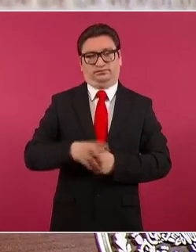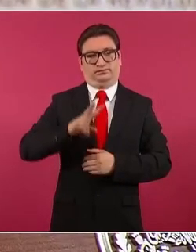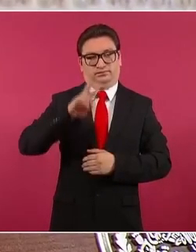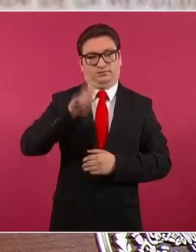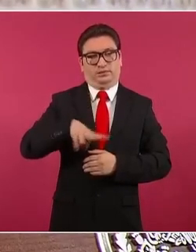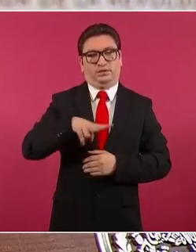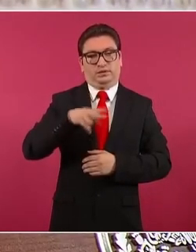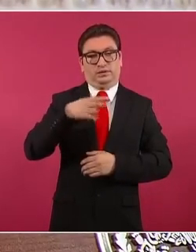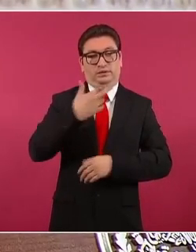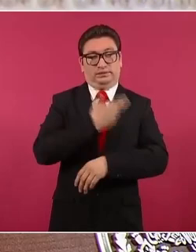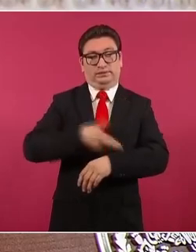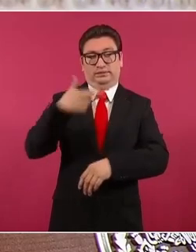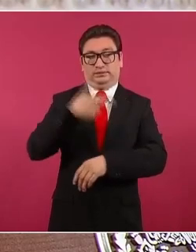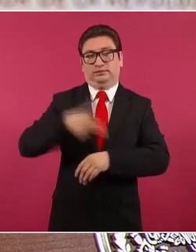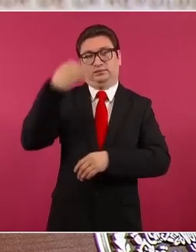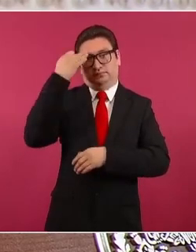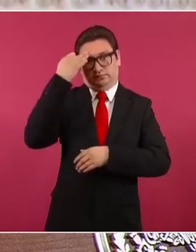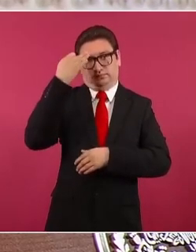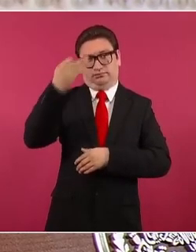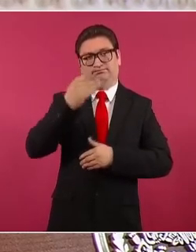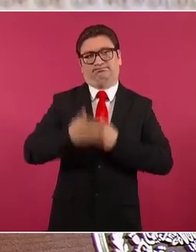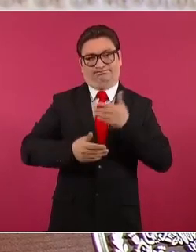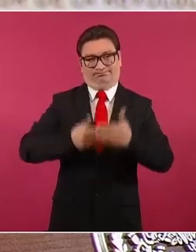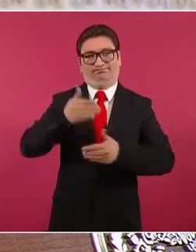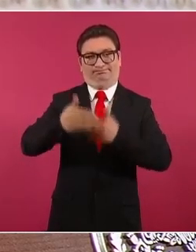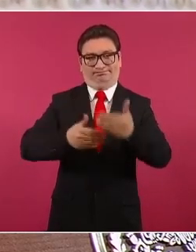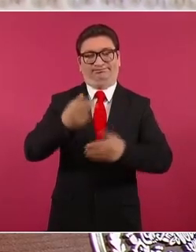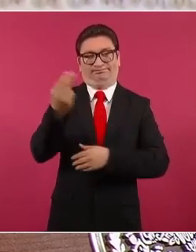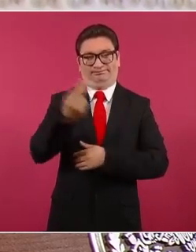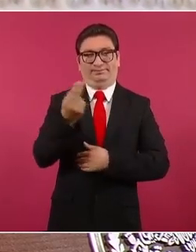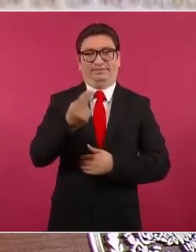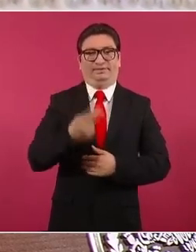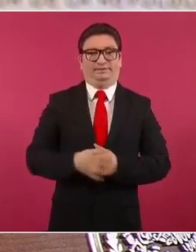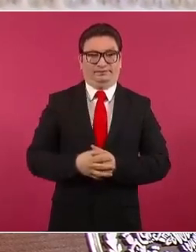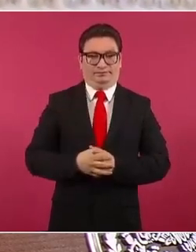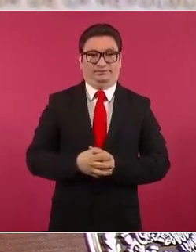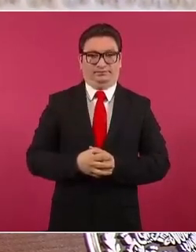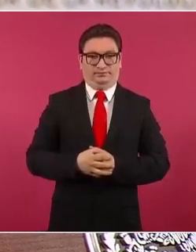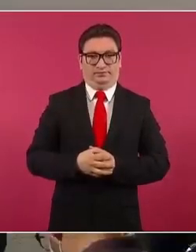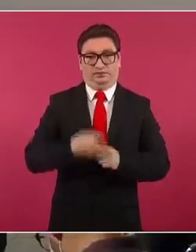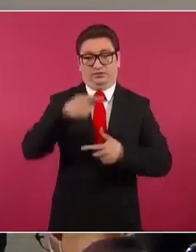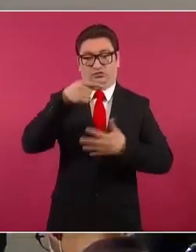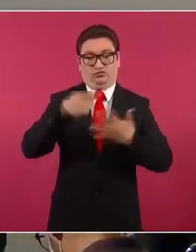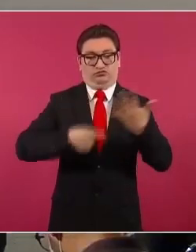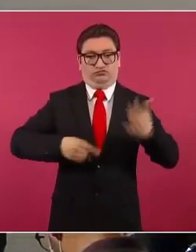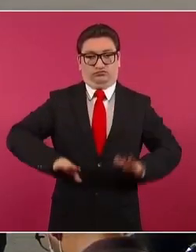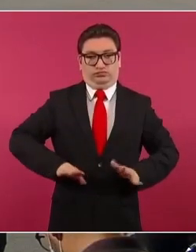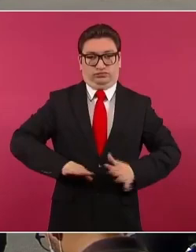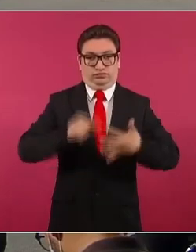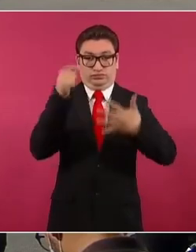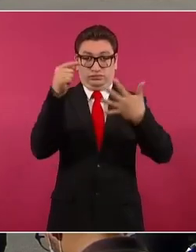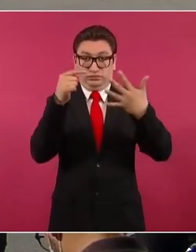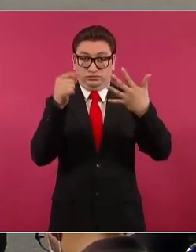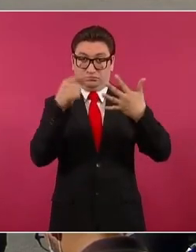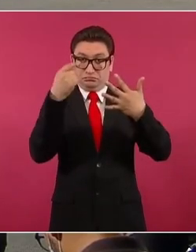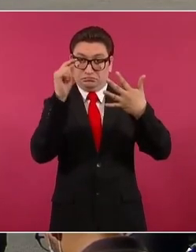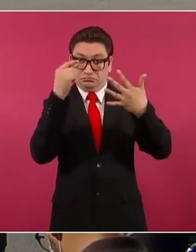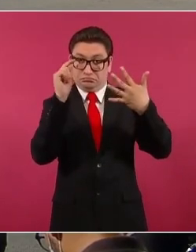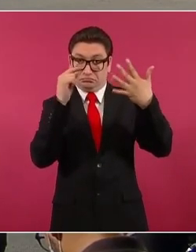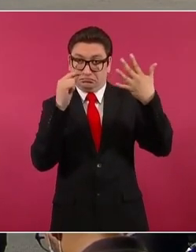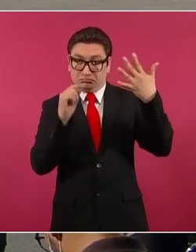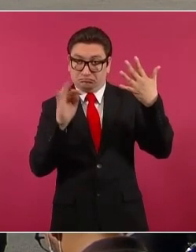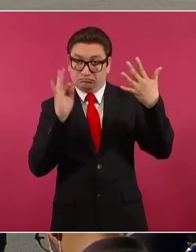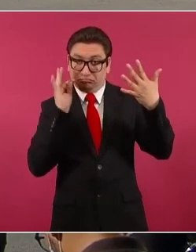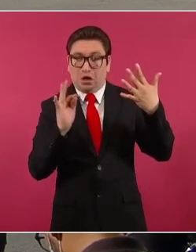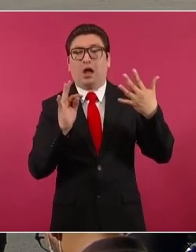cumplir con los requisitos, pero ya hay una salida